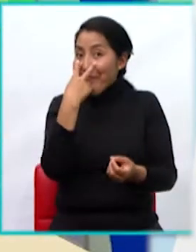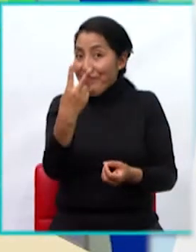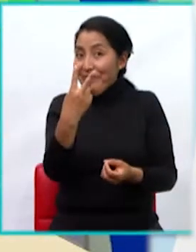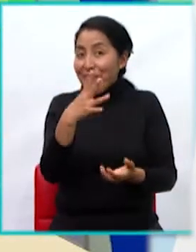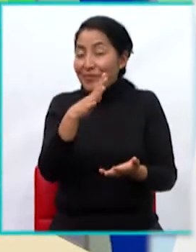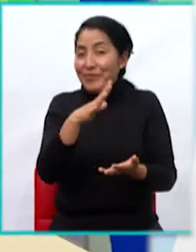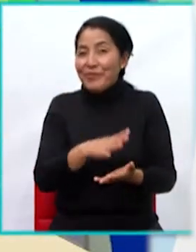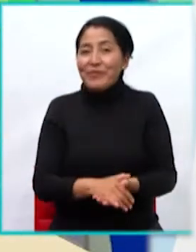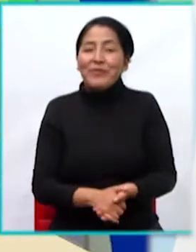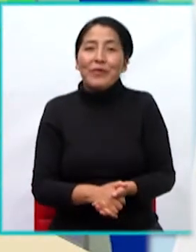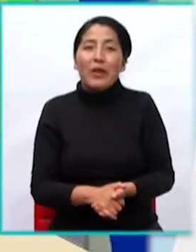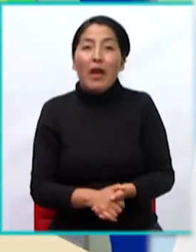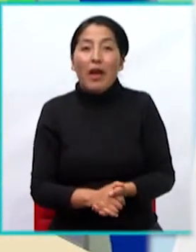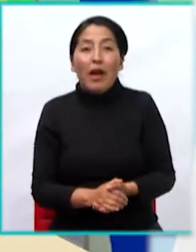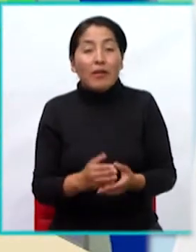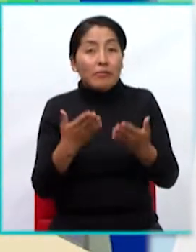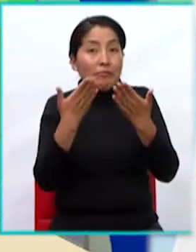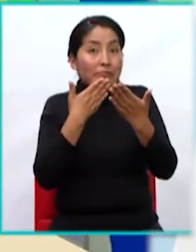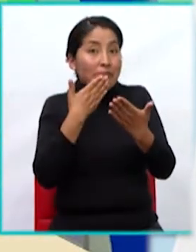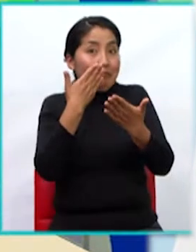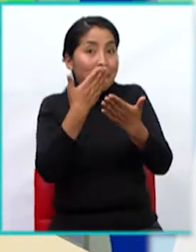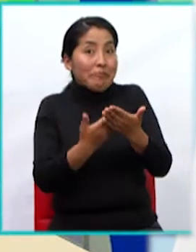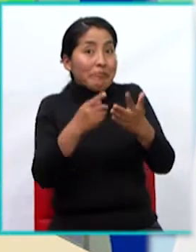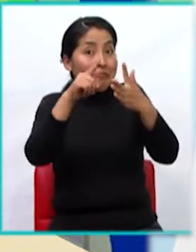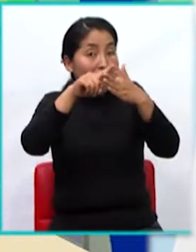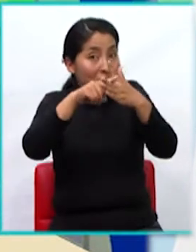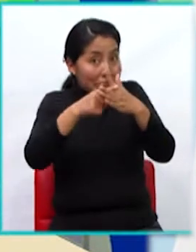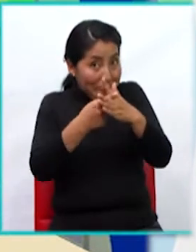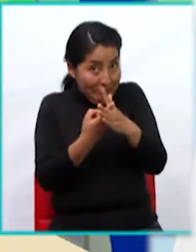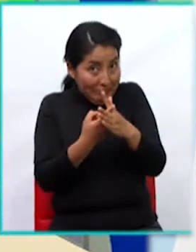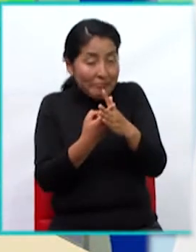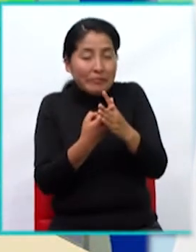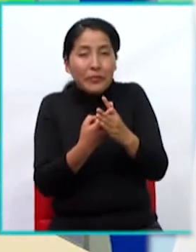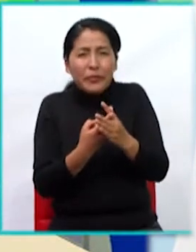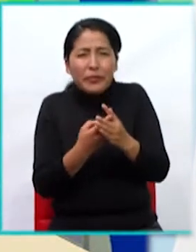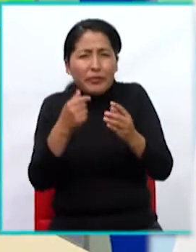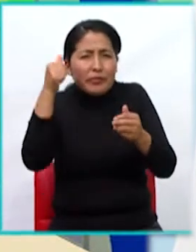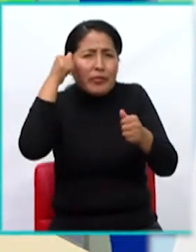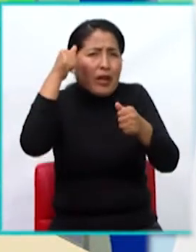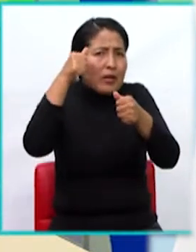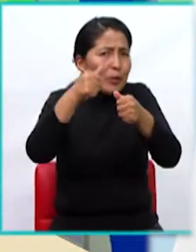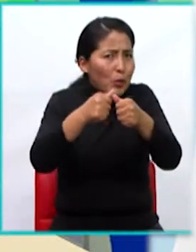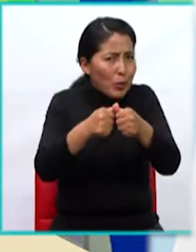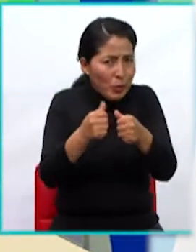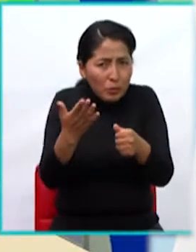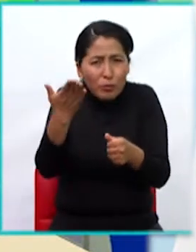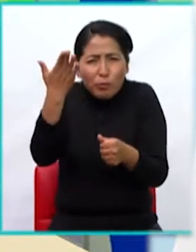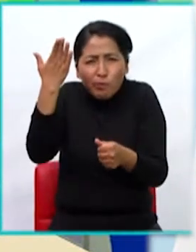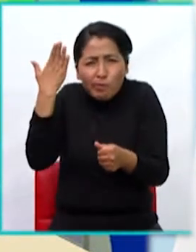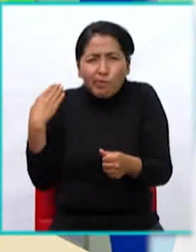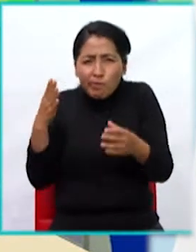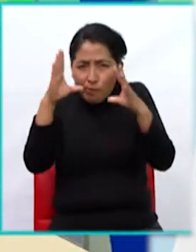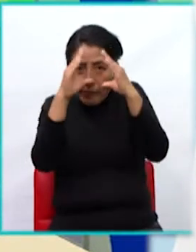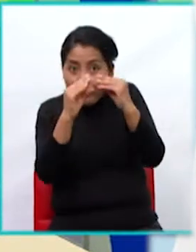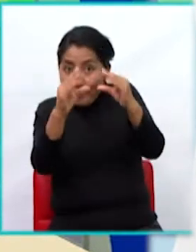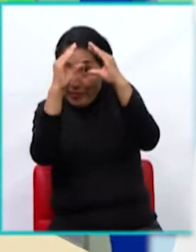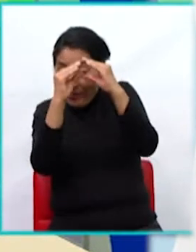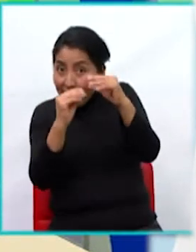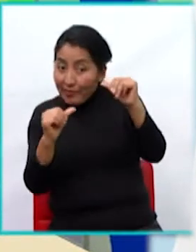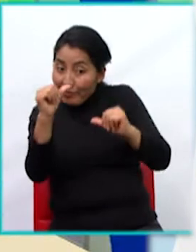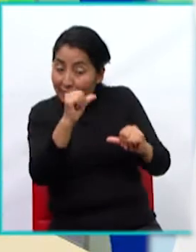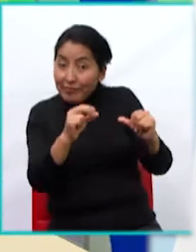Muy bien, comencemos entonces esta clase. ¿Se acuerdan lo que avanzamos la clase anterior en ciencias?